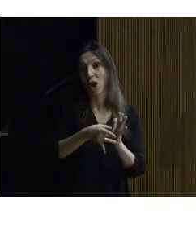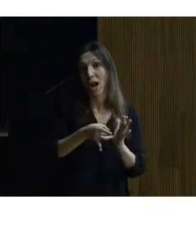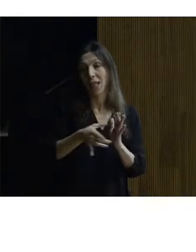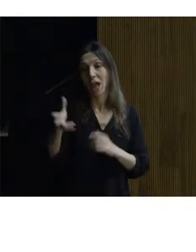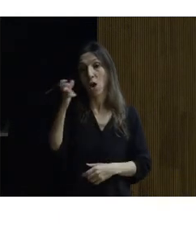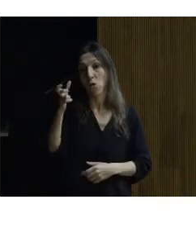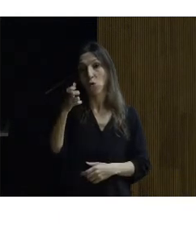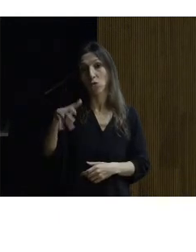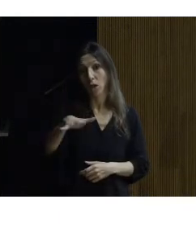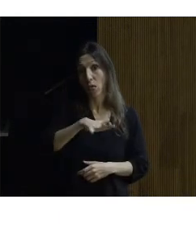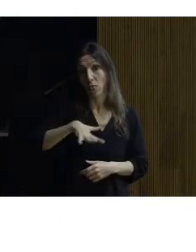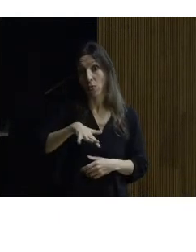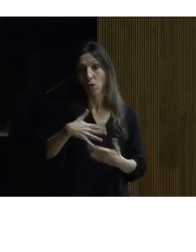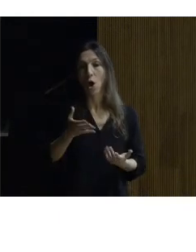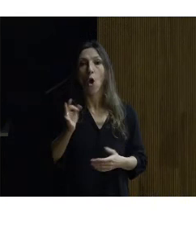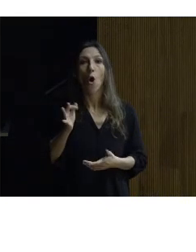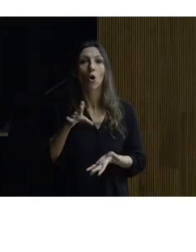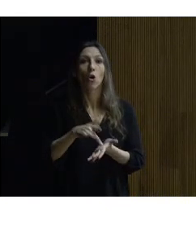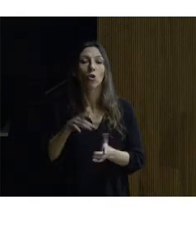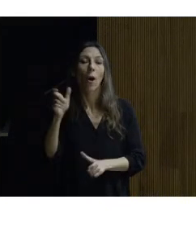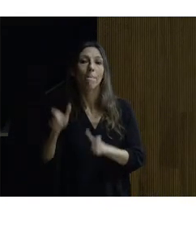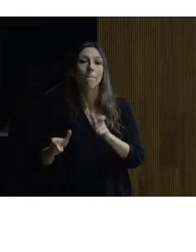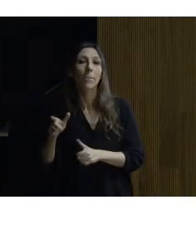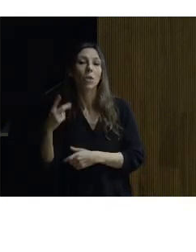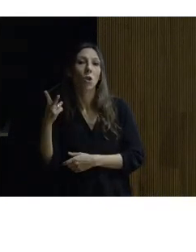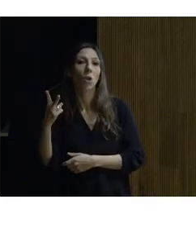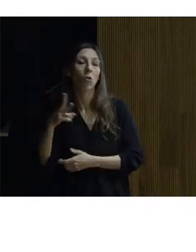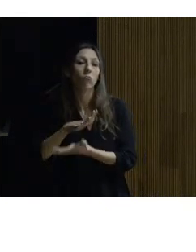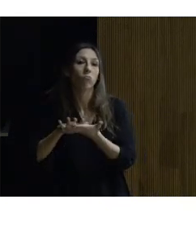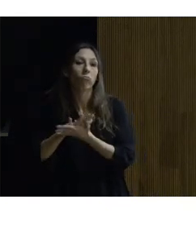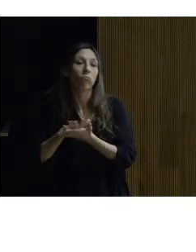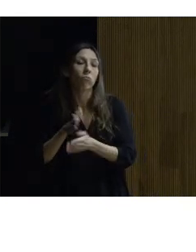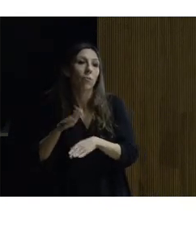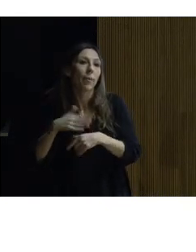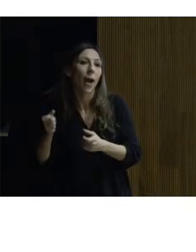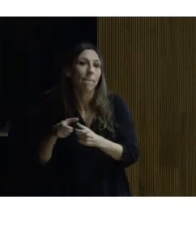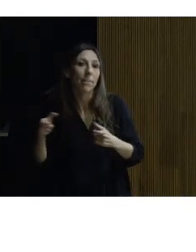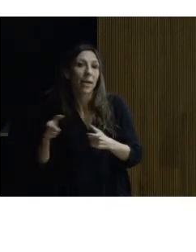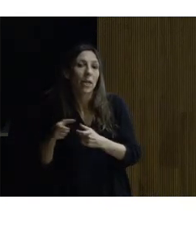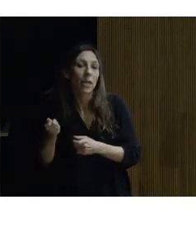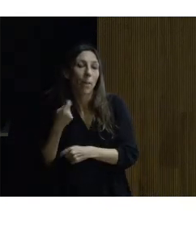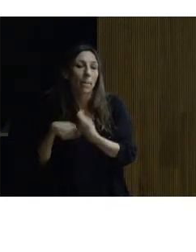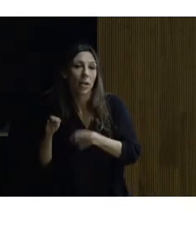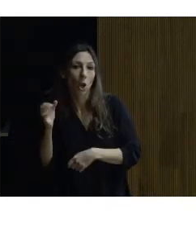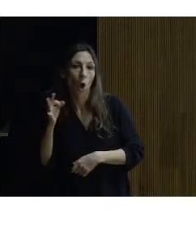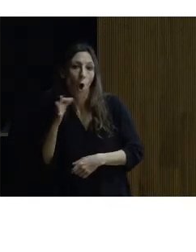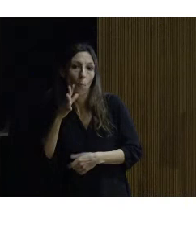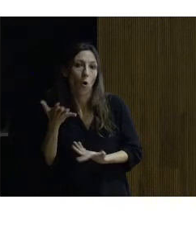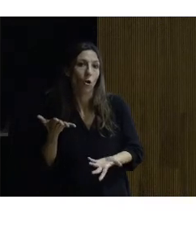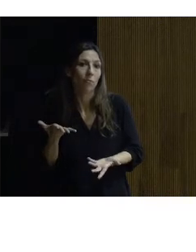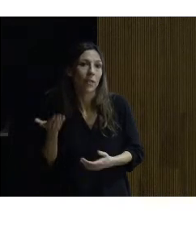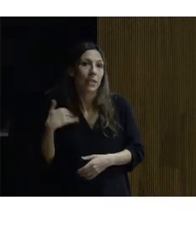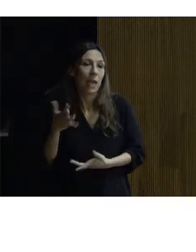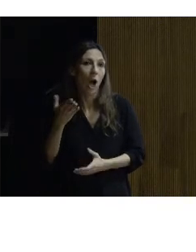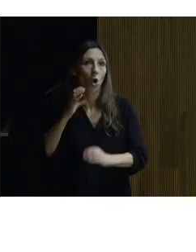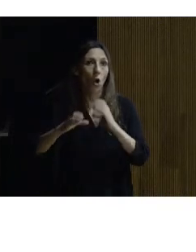se pone a conversar con otra persona pues para que le dé información para que le venda un billete o bien simplemente porque está estableciendo